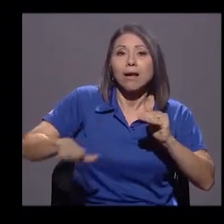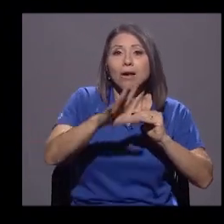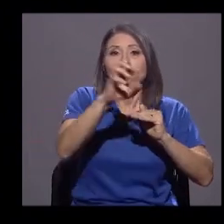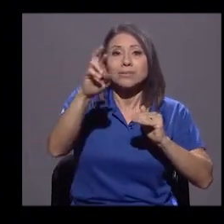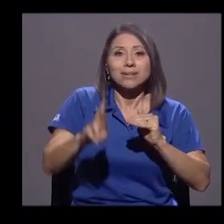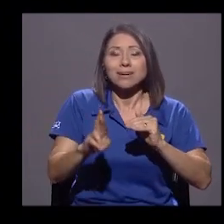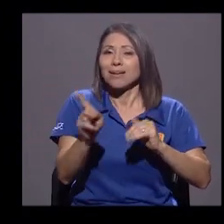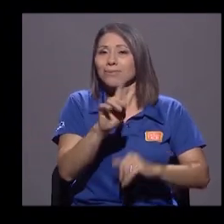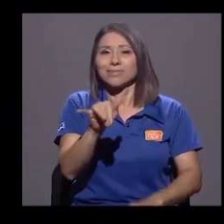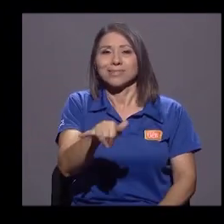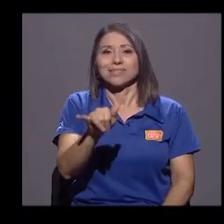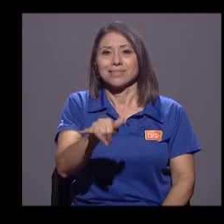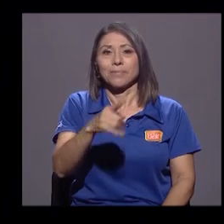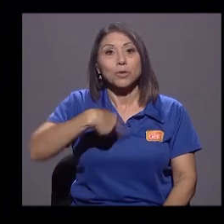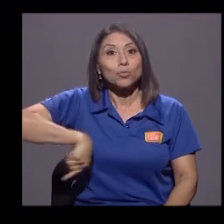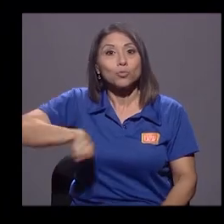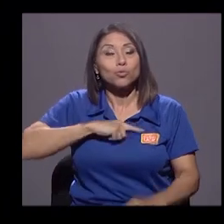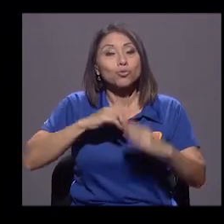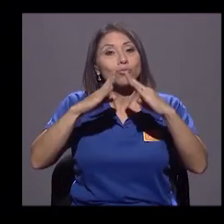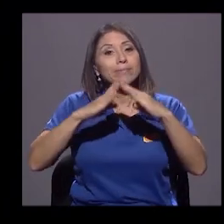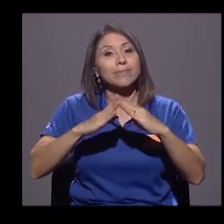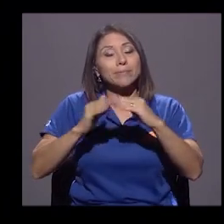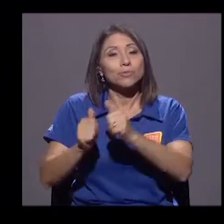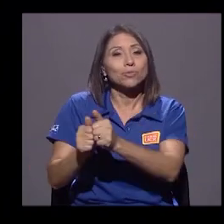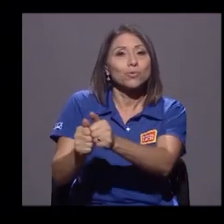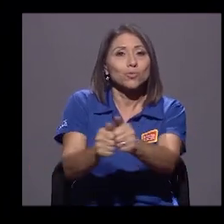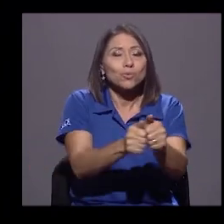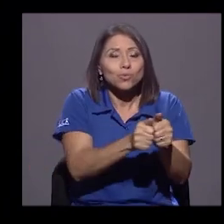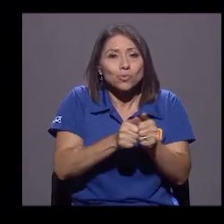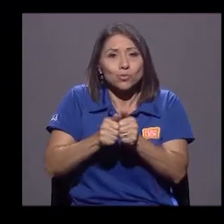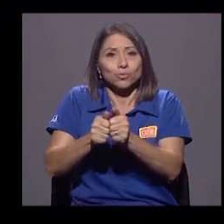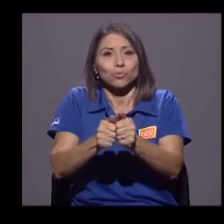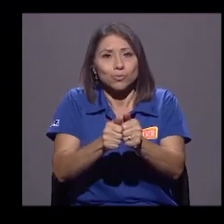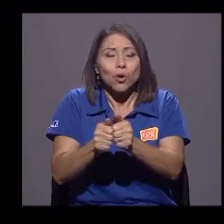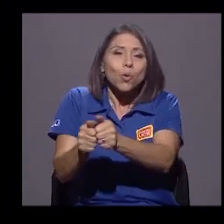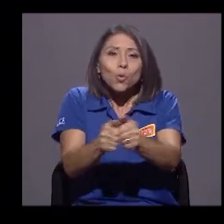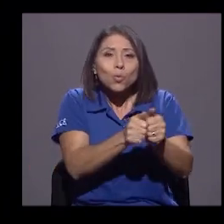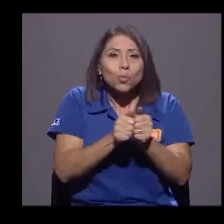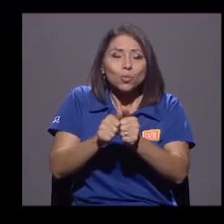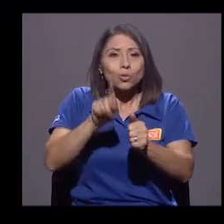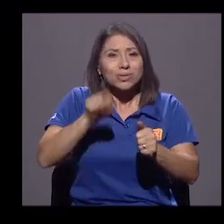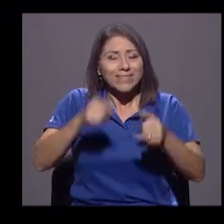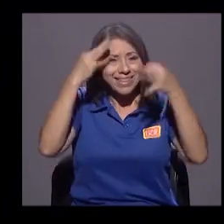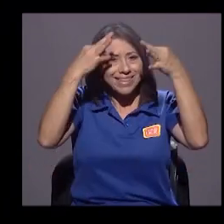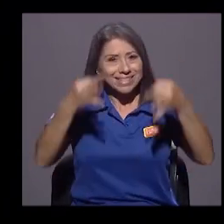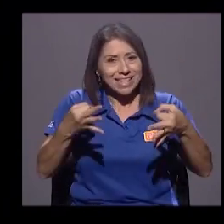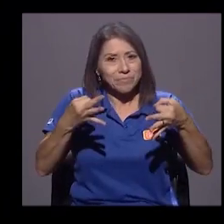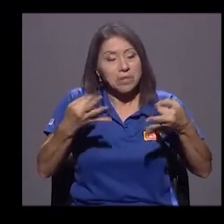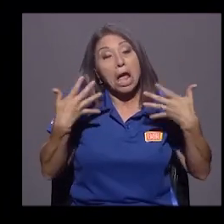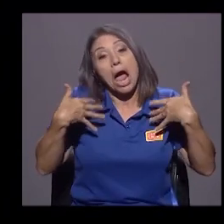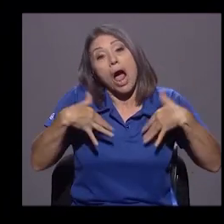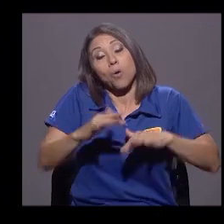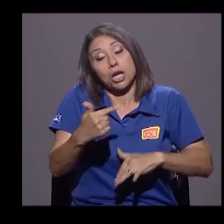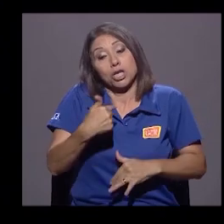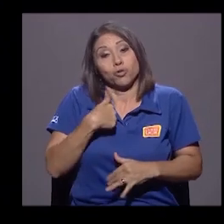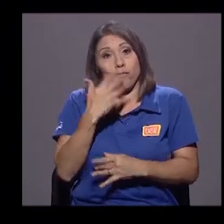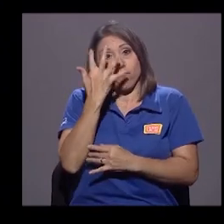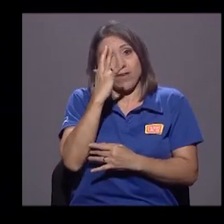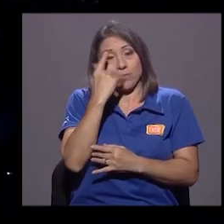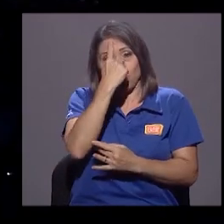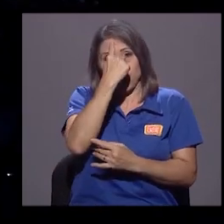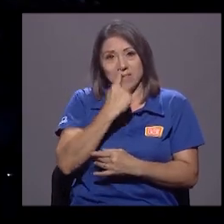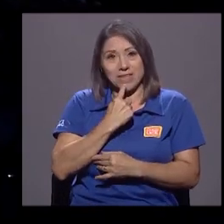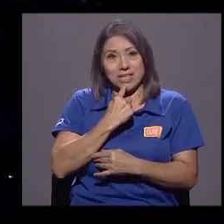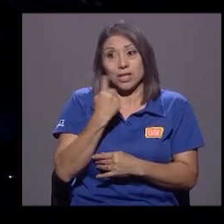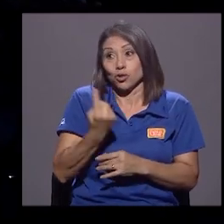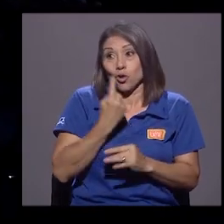Que nosotros vivimos juntos y que juntos tenemos que decidir. Y que aunque yo en mi perfil de Facebook tenga solamente